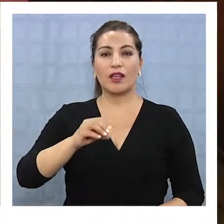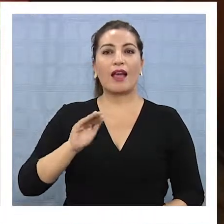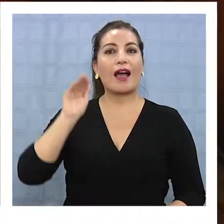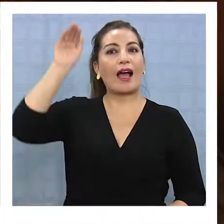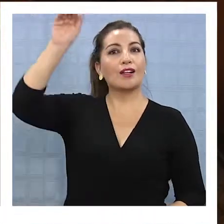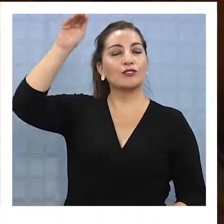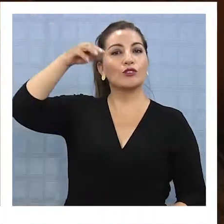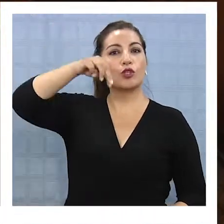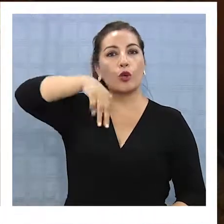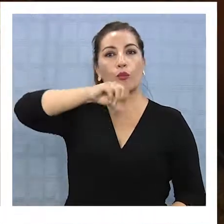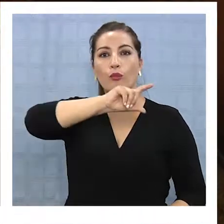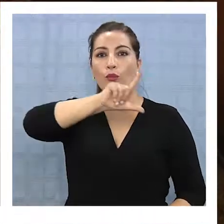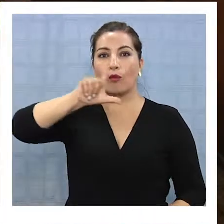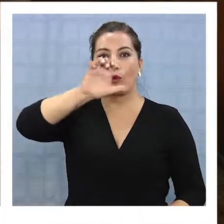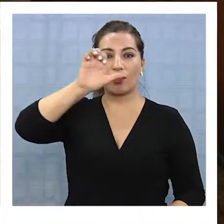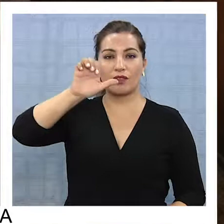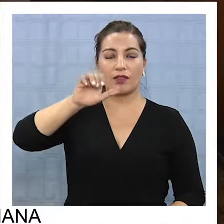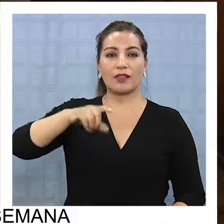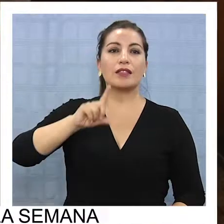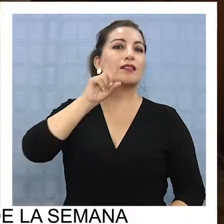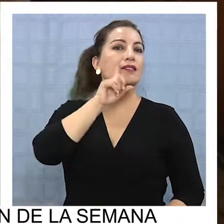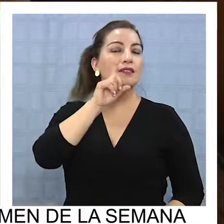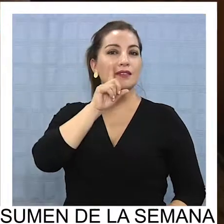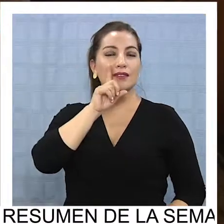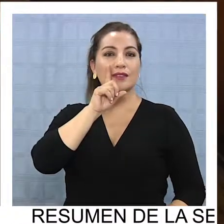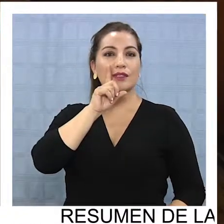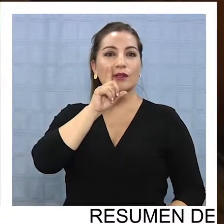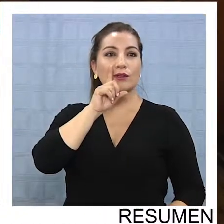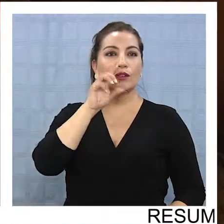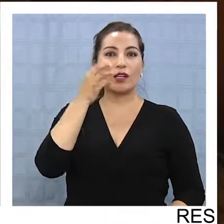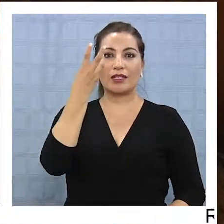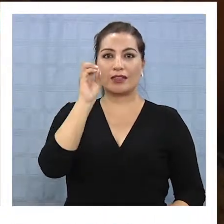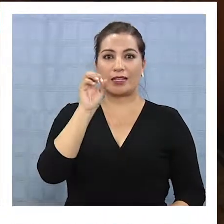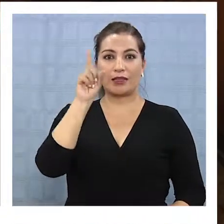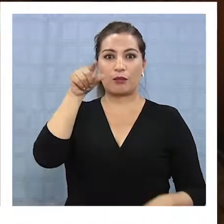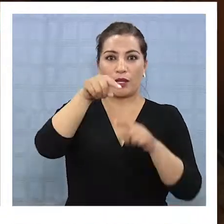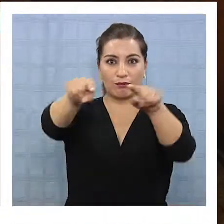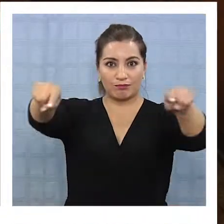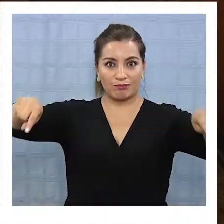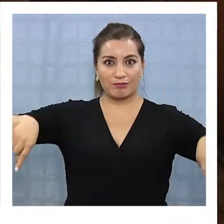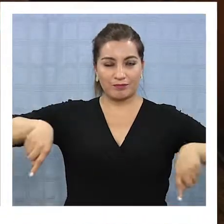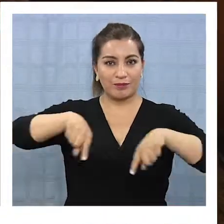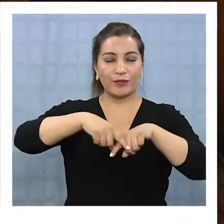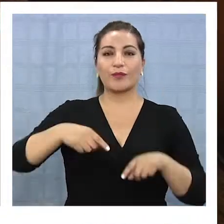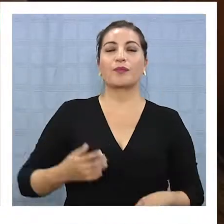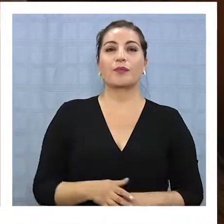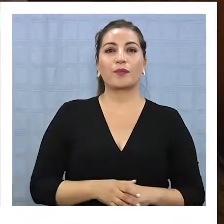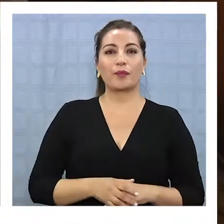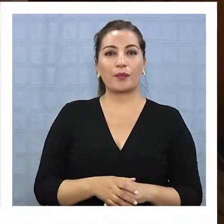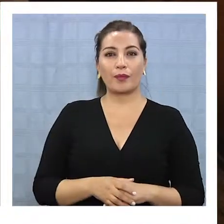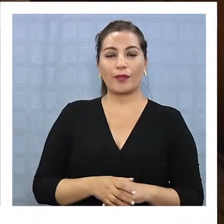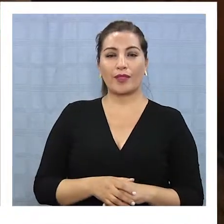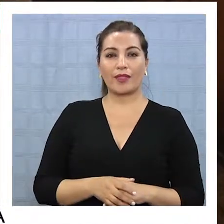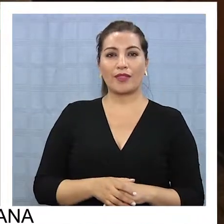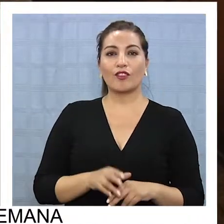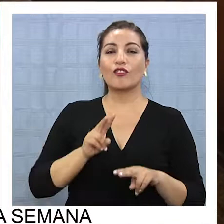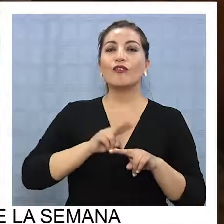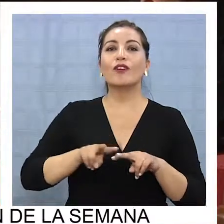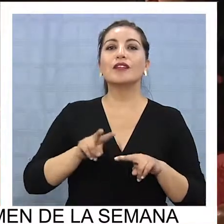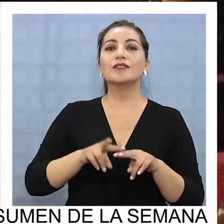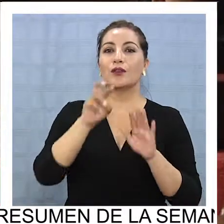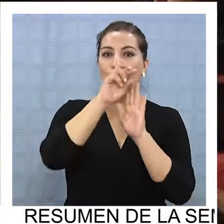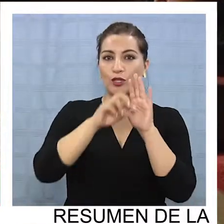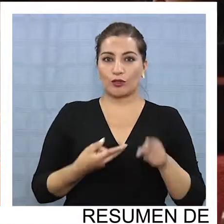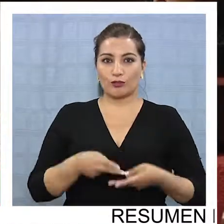en donde ya ellos adquirieron un paño de sobre 30.000 metros cuadrados, donde van a materializar su